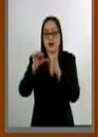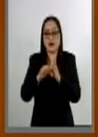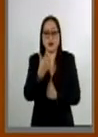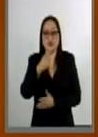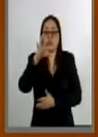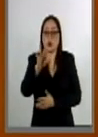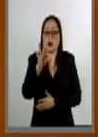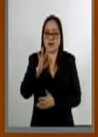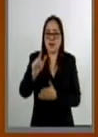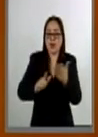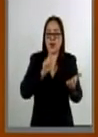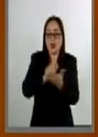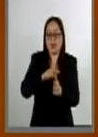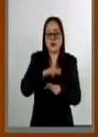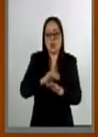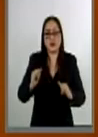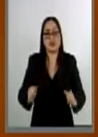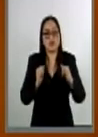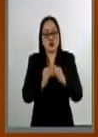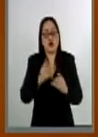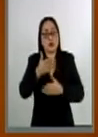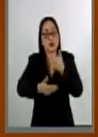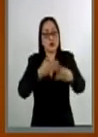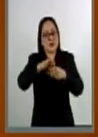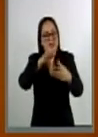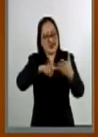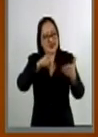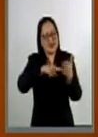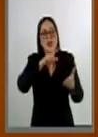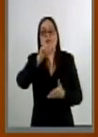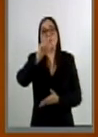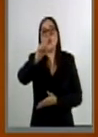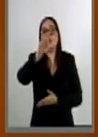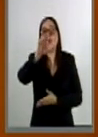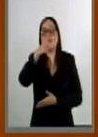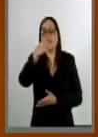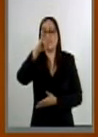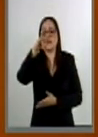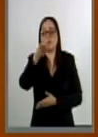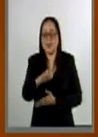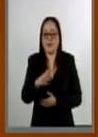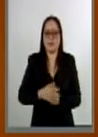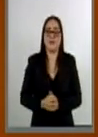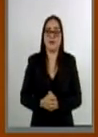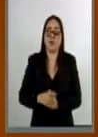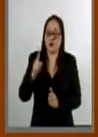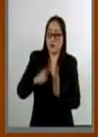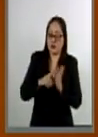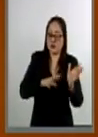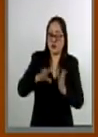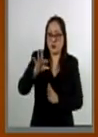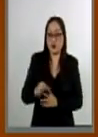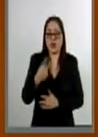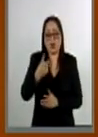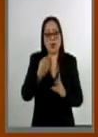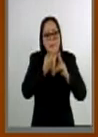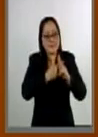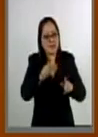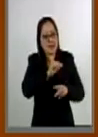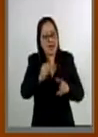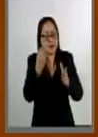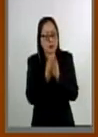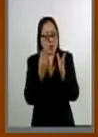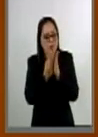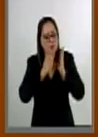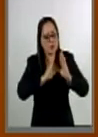de la Ley General de Instituciones y Procedimientos Electorales. Desde 1942 se inició con la militarización de